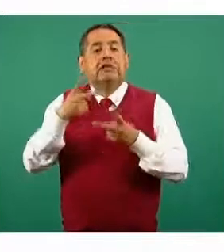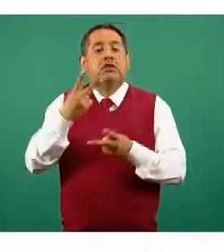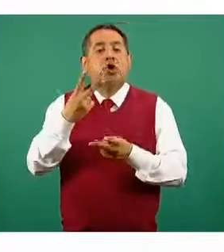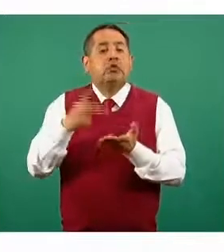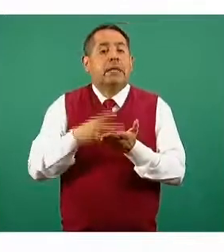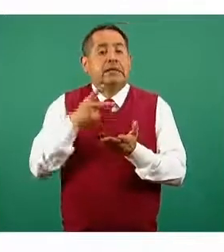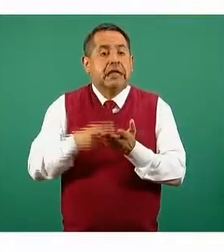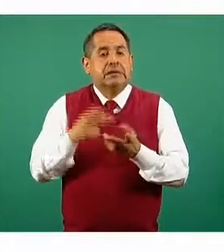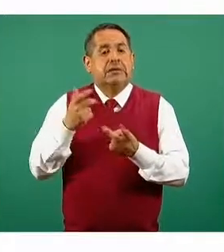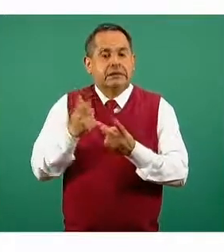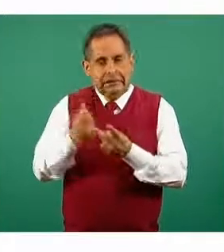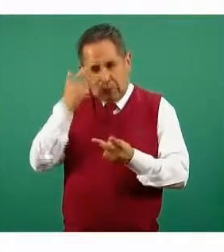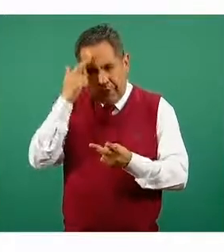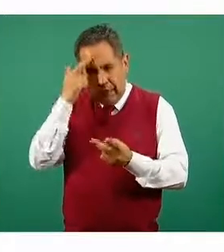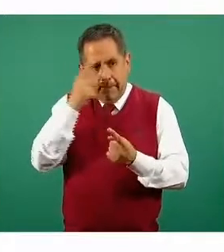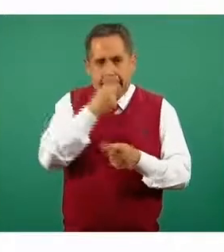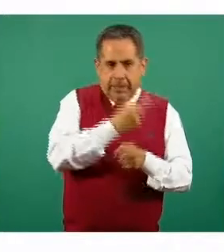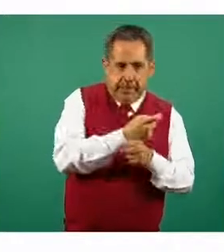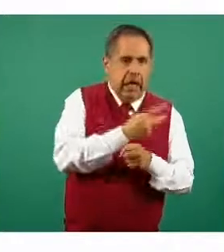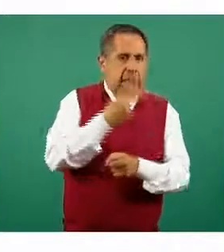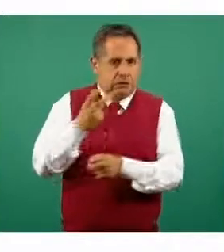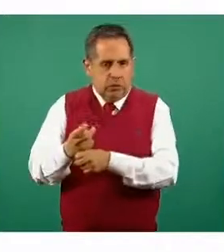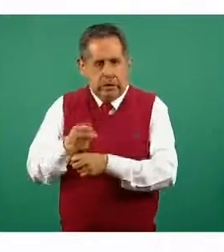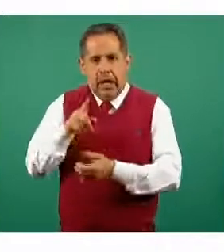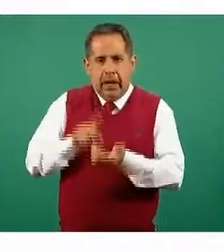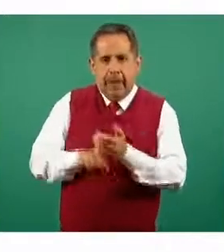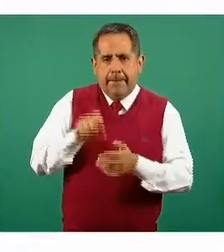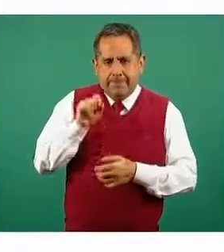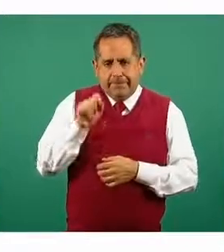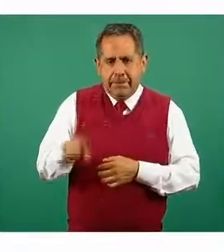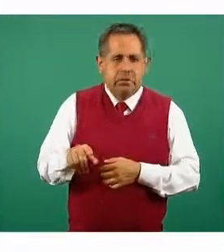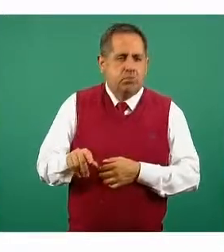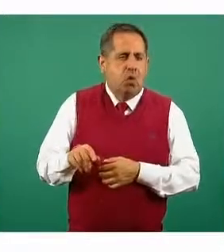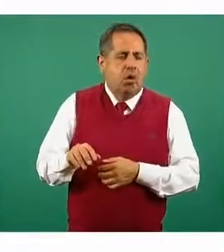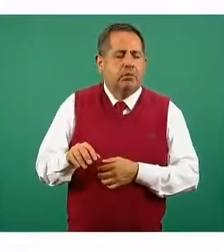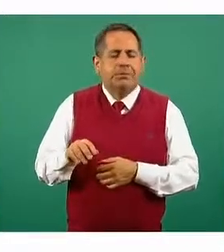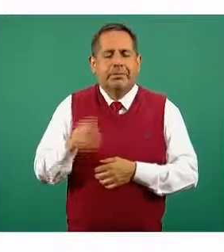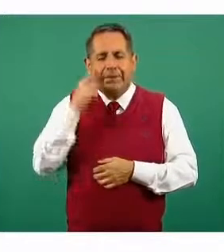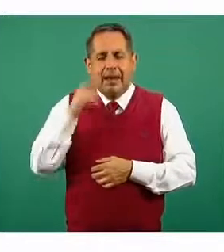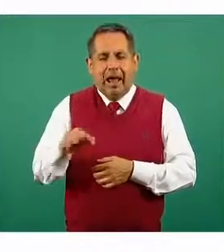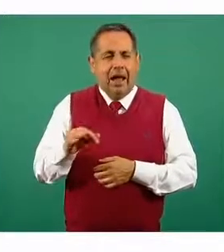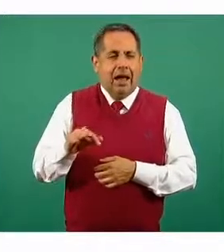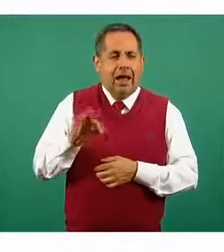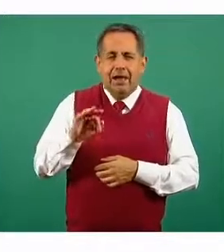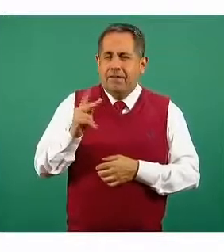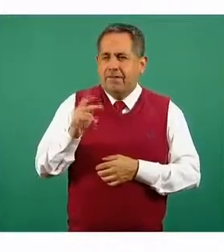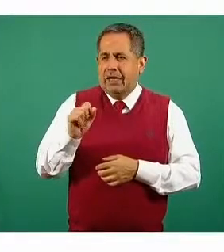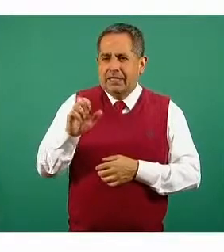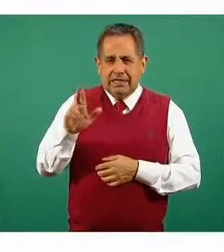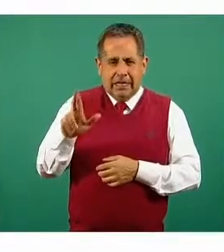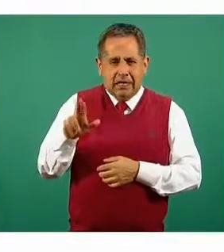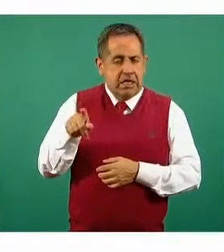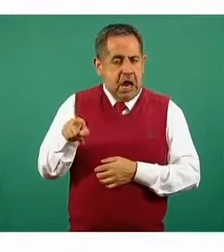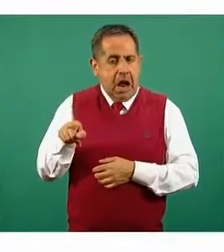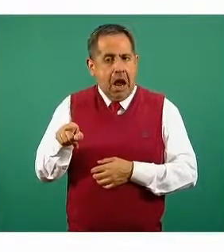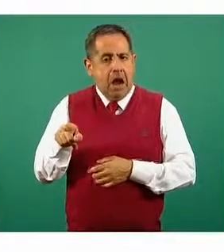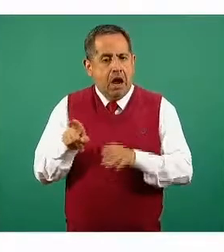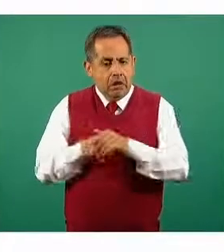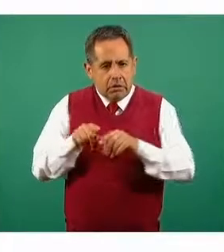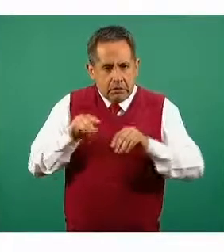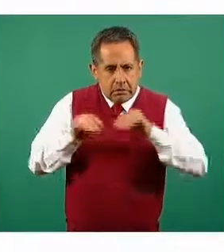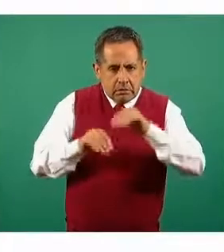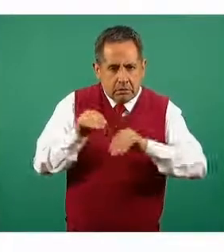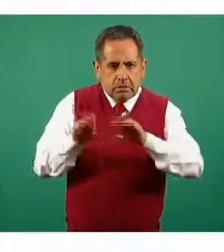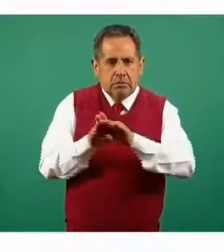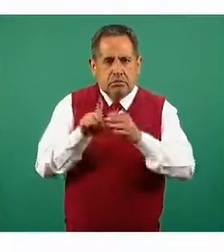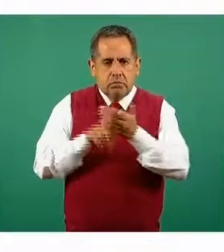estamos utilizando es la vacuna de Pfizer-BioNTech y esta requiere dos aplicaciones y estamos completando ya las segundas